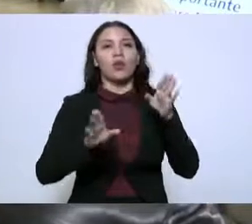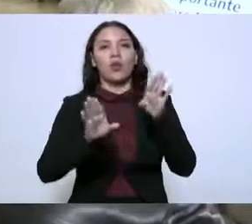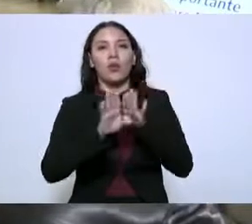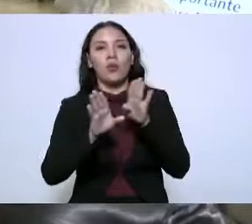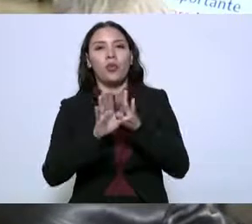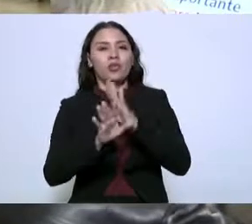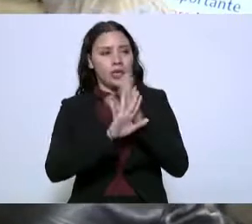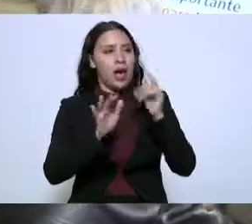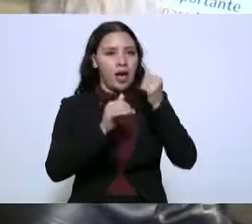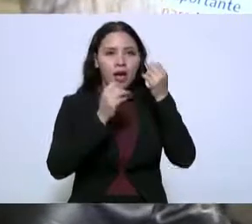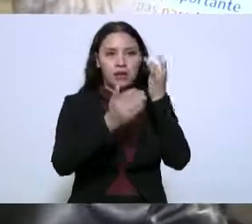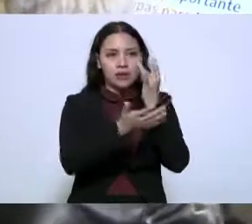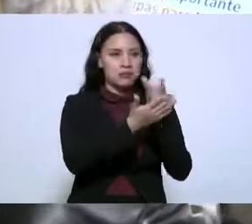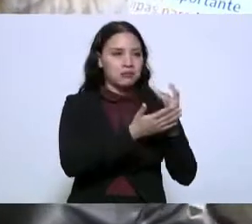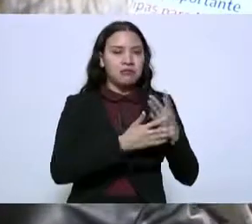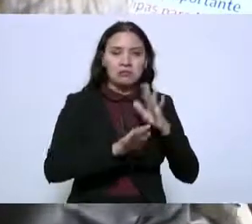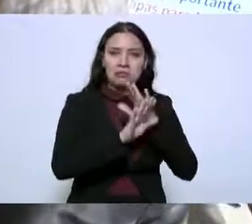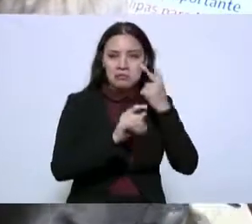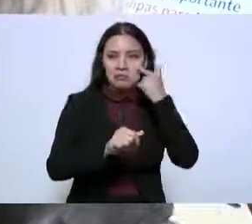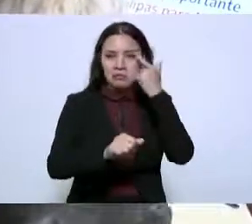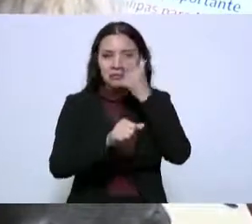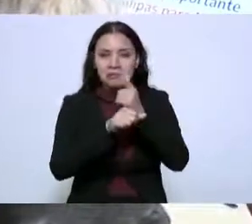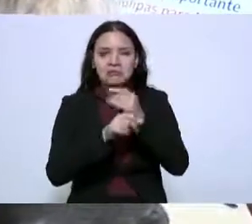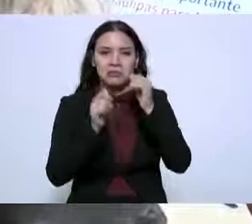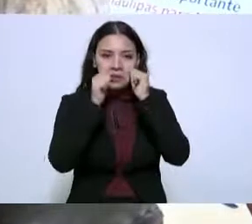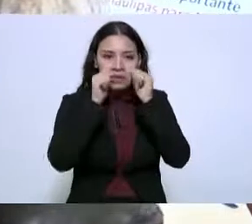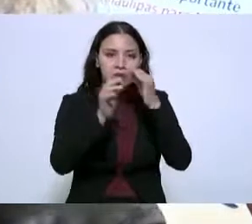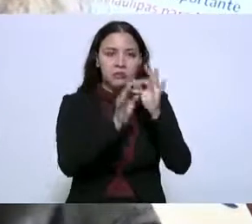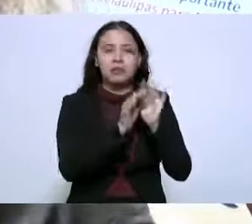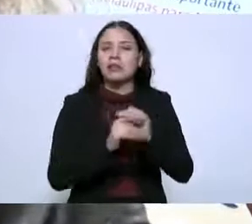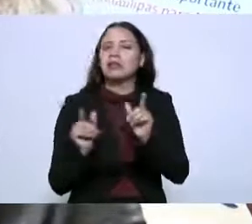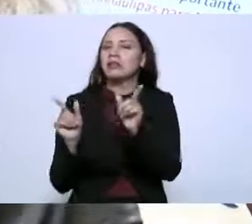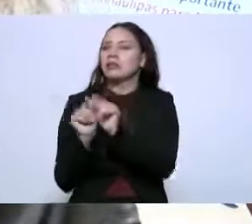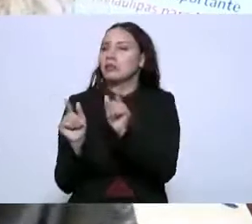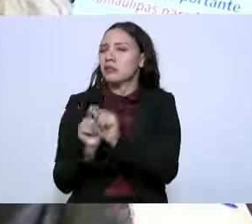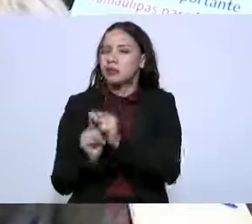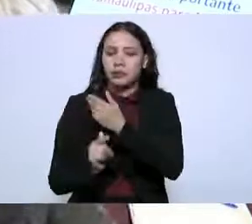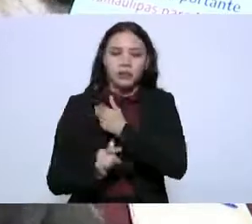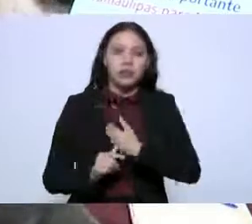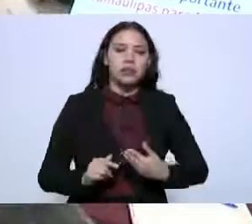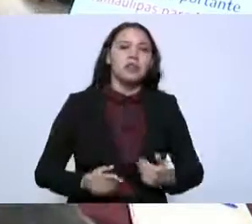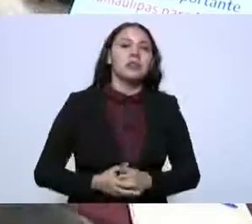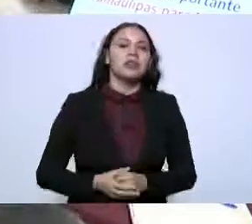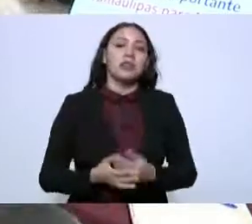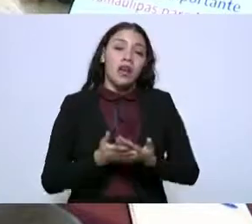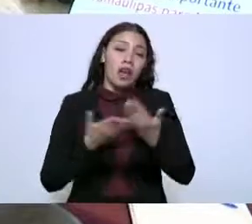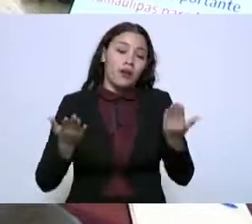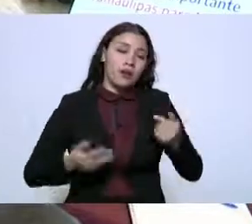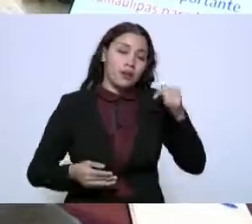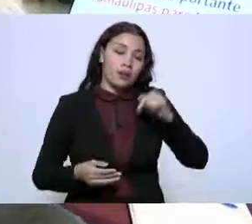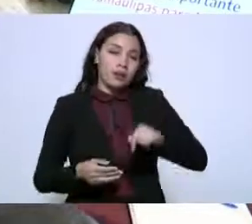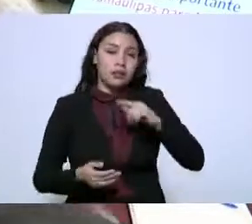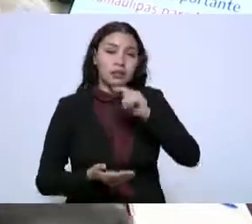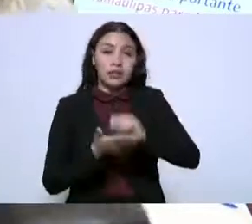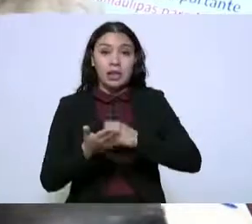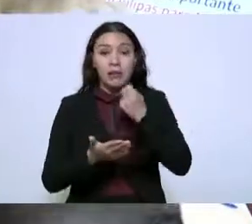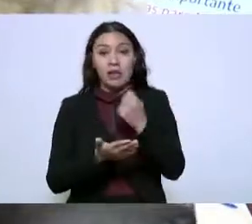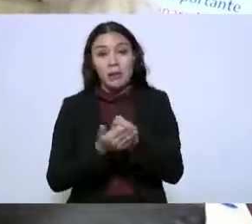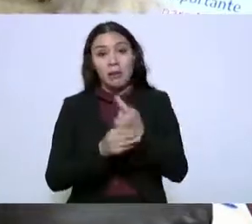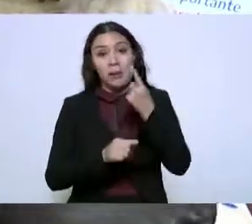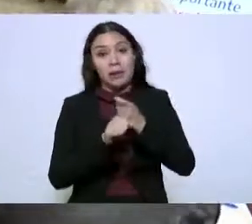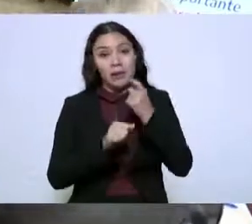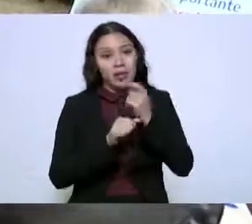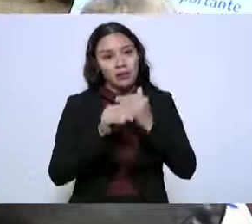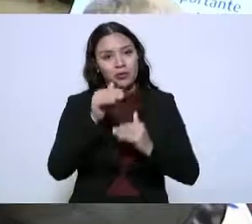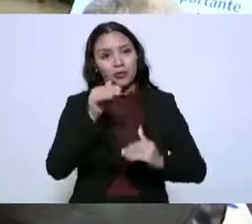atendidas, pero muy brevemente, señor presidente, pues ya lo comentaron, Tamaulipas, primer lugar en recaudación